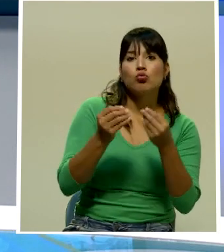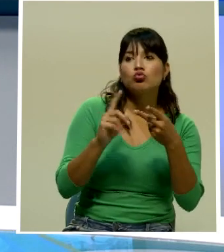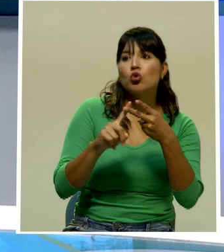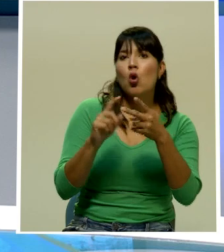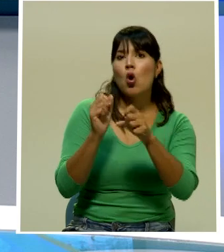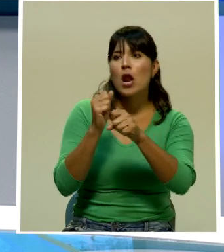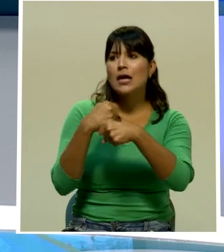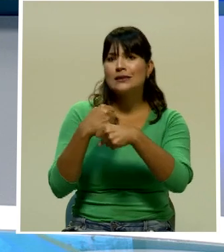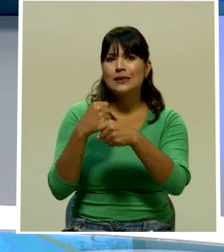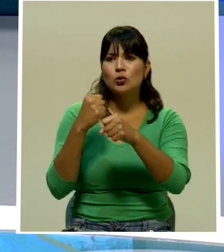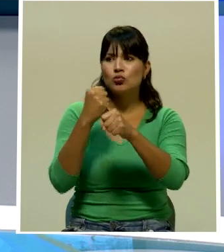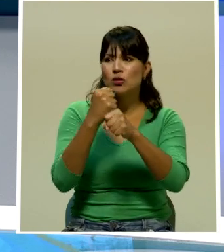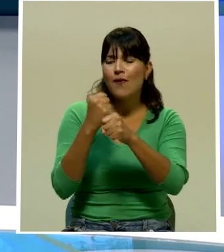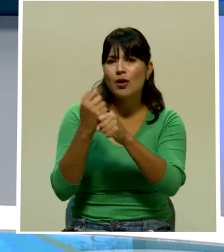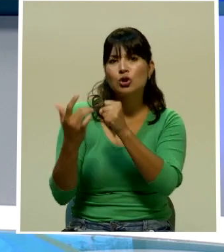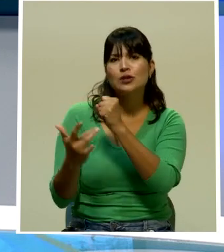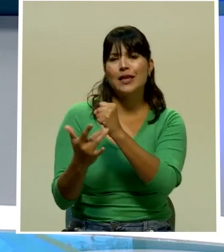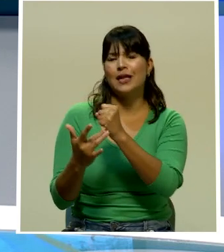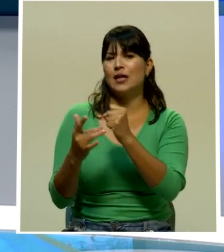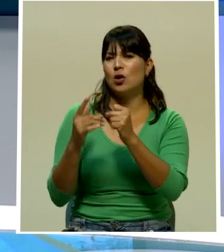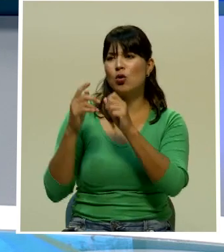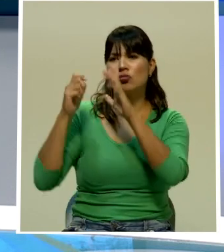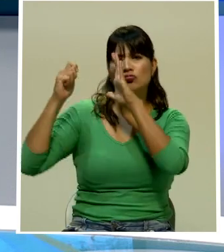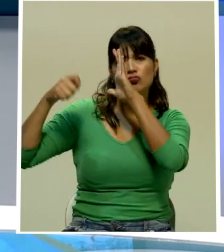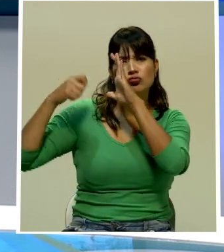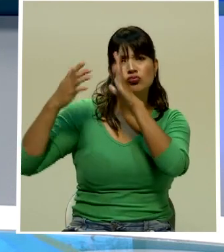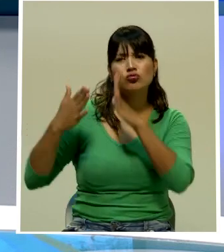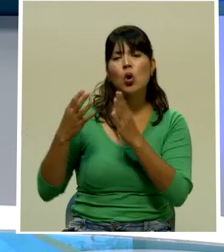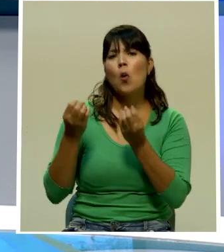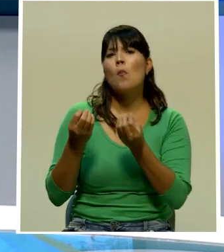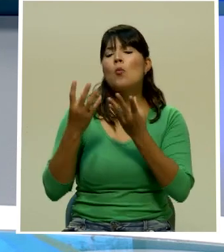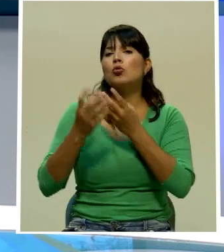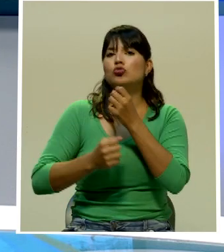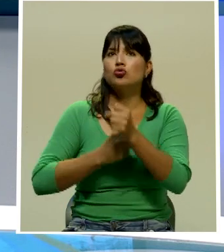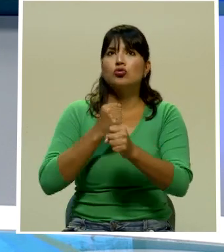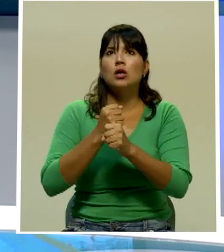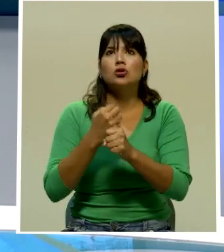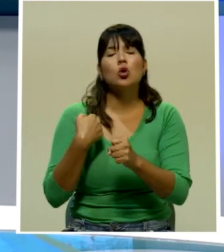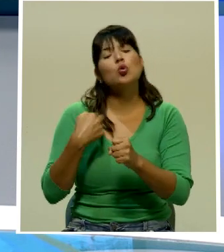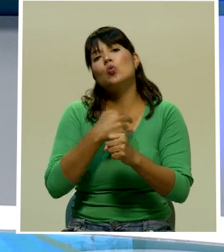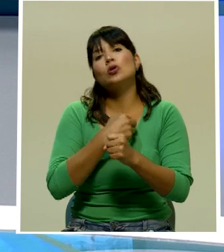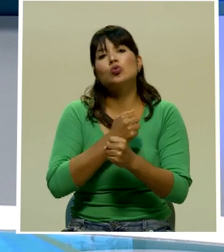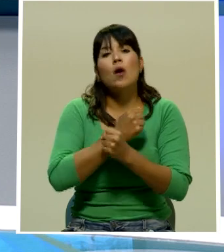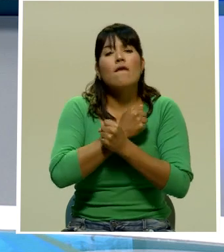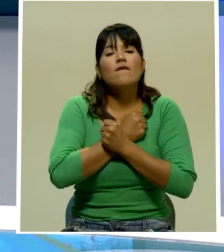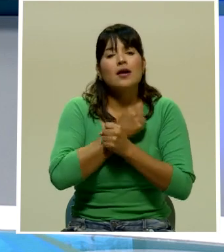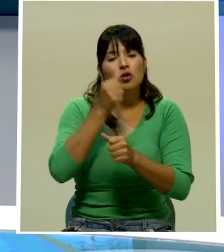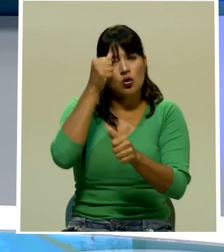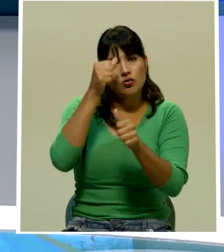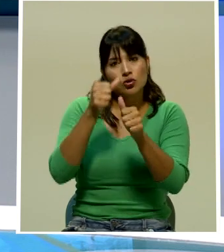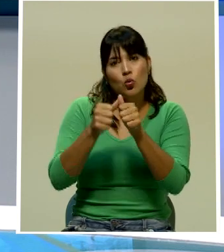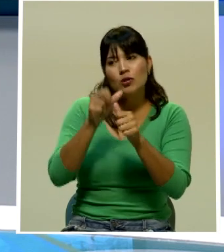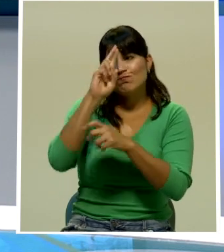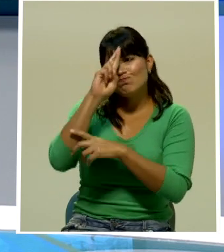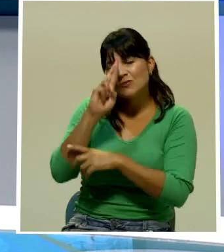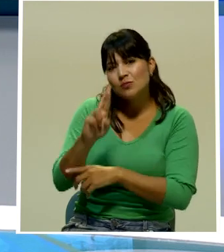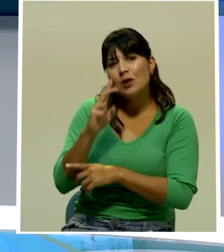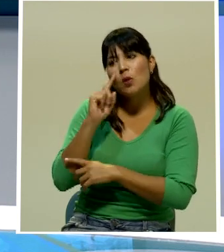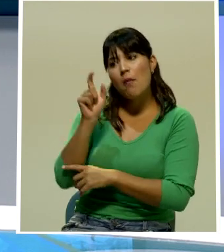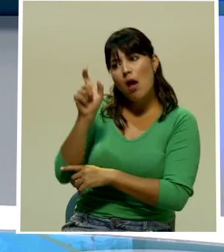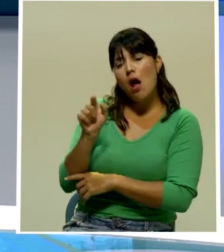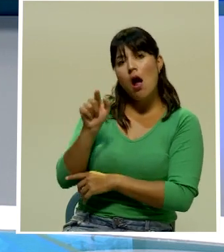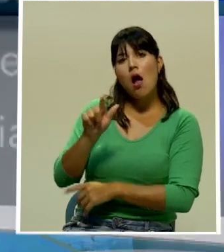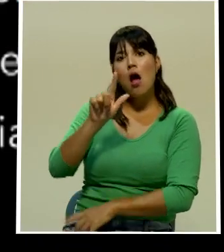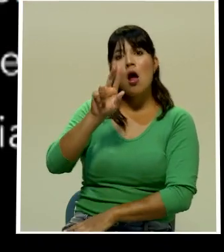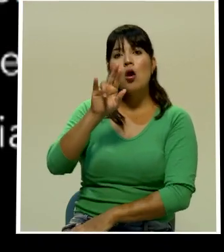camarógrafo por muchos años. Nuestro afecto, recuerdo y respeto para Luis y para su